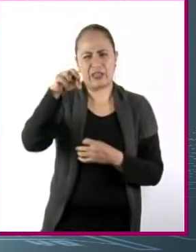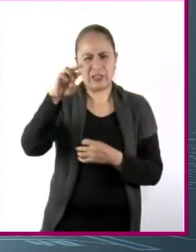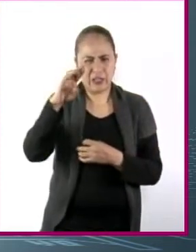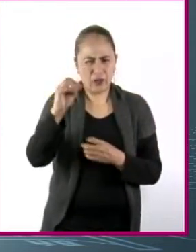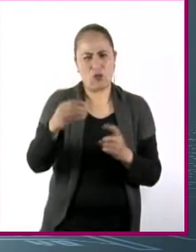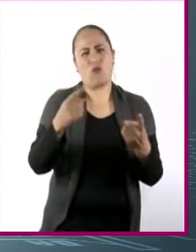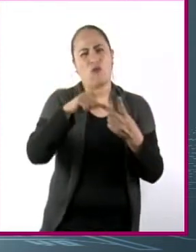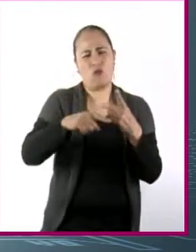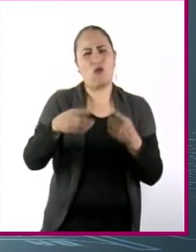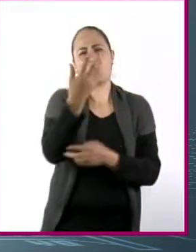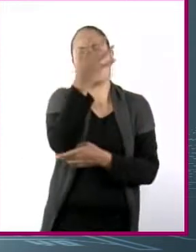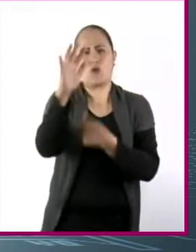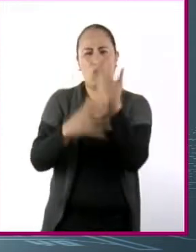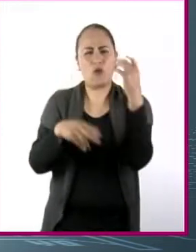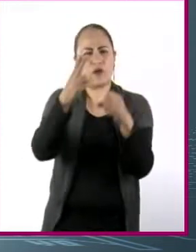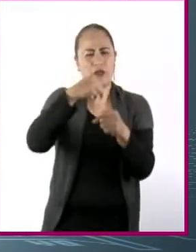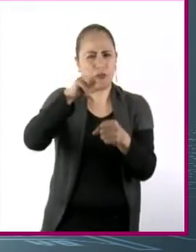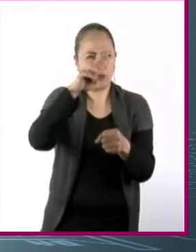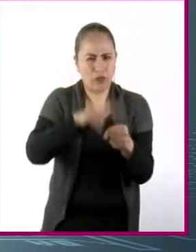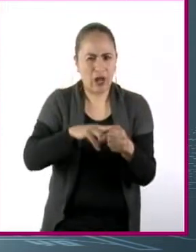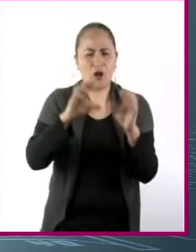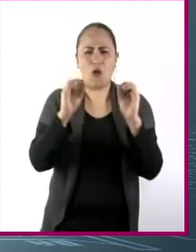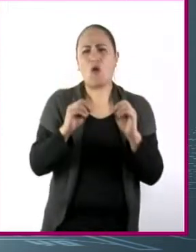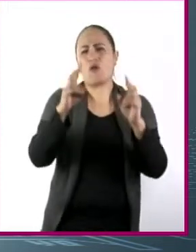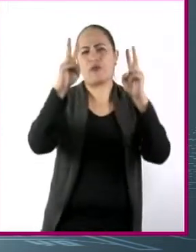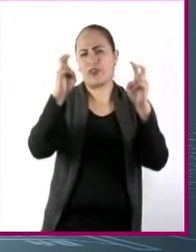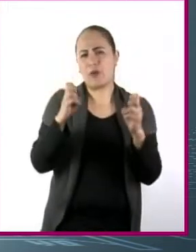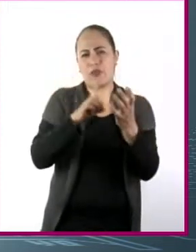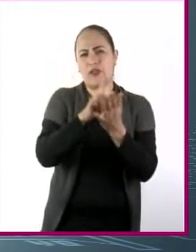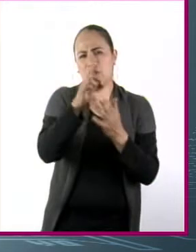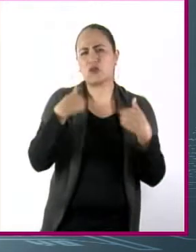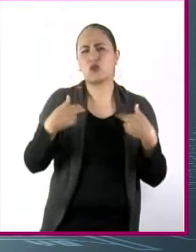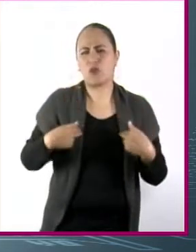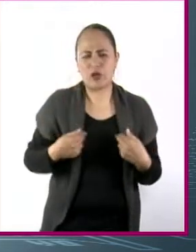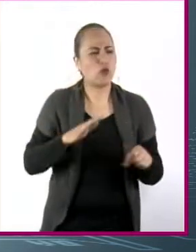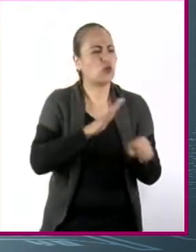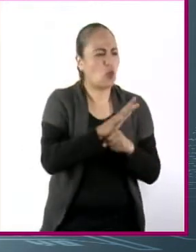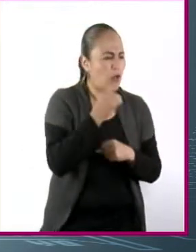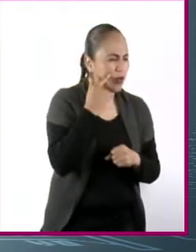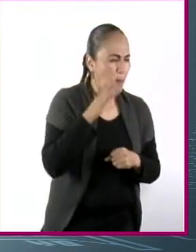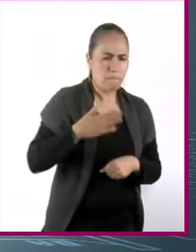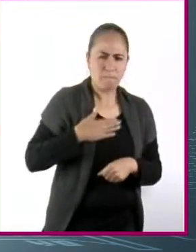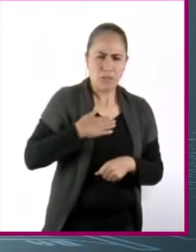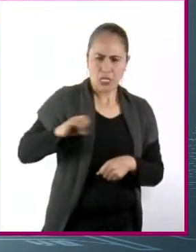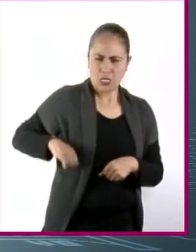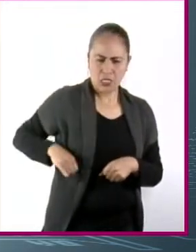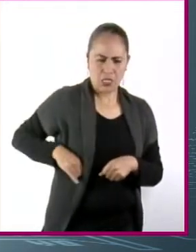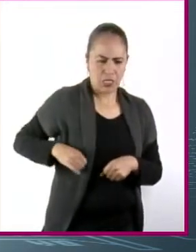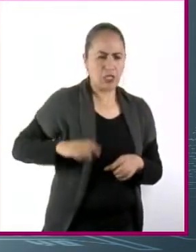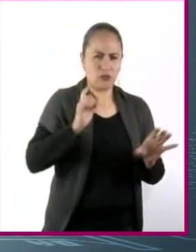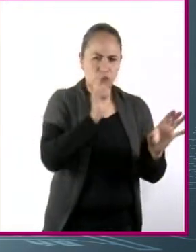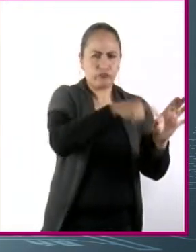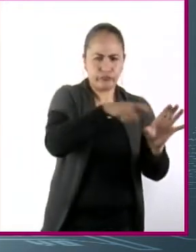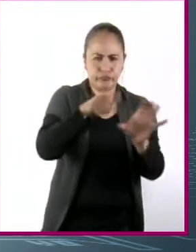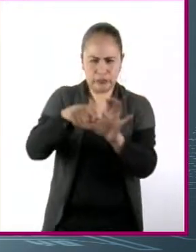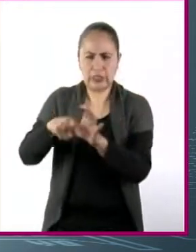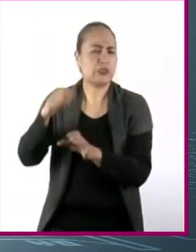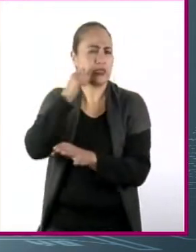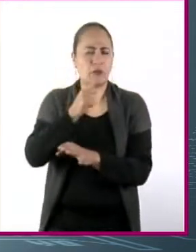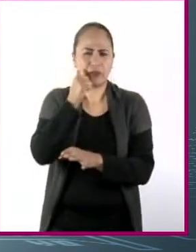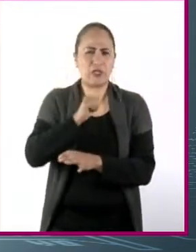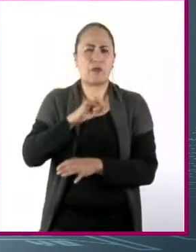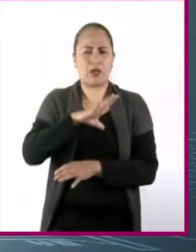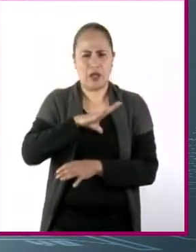ambientales, pueden ser temas de derechos humanos. Siempre hay grupos o siempre hay organizaciones que están trabajando y ustedes pueden